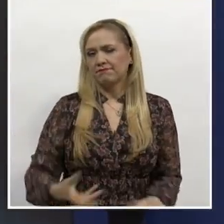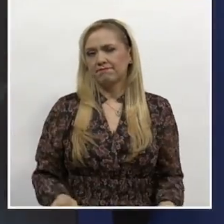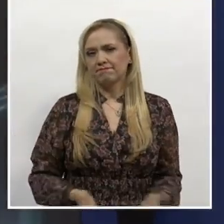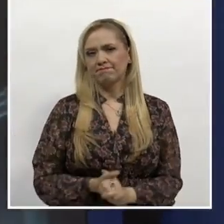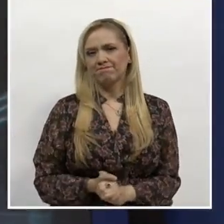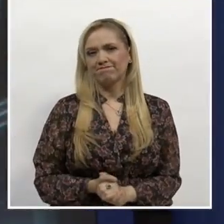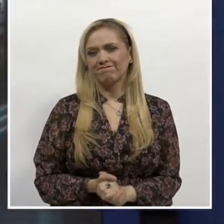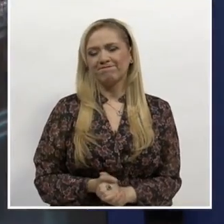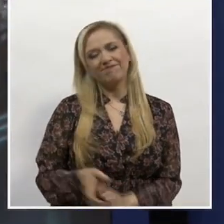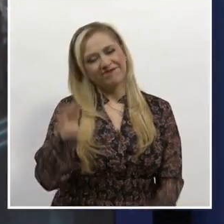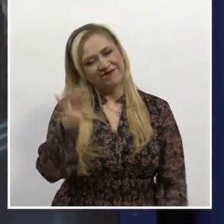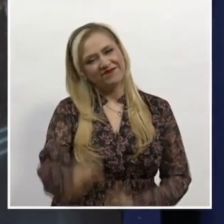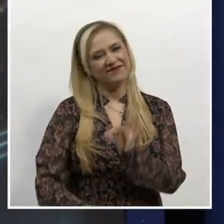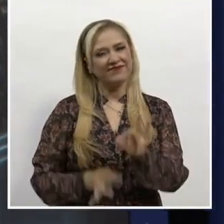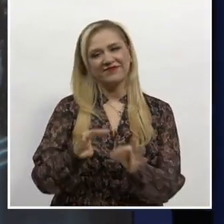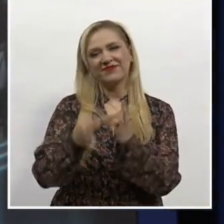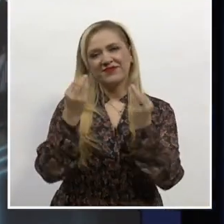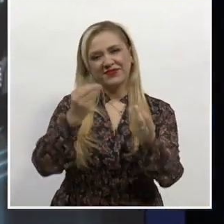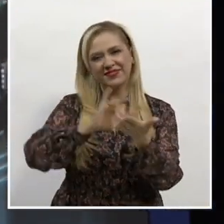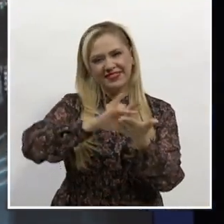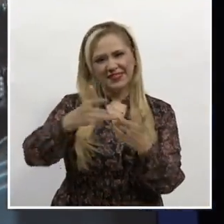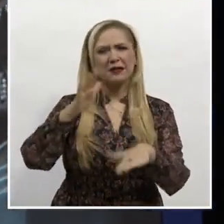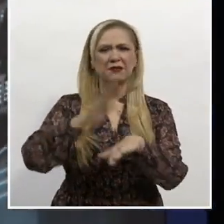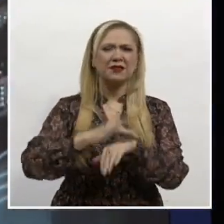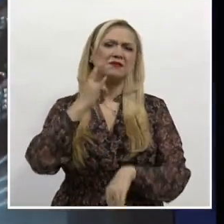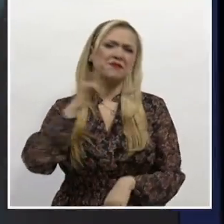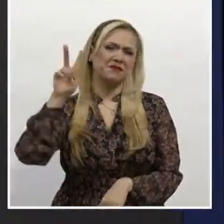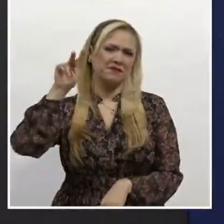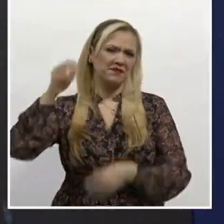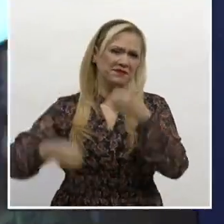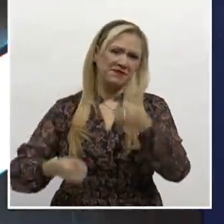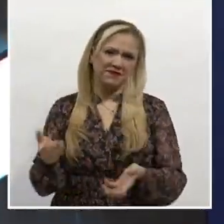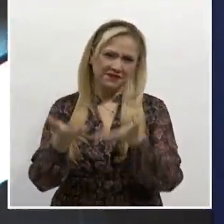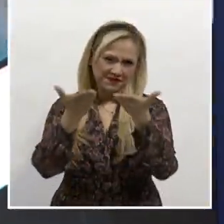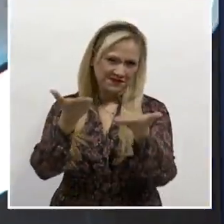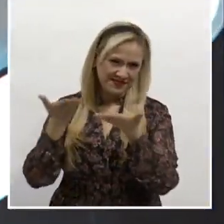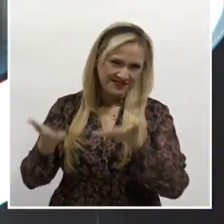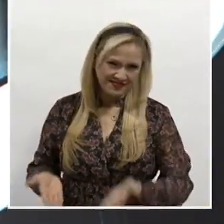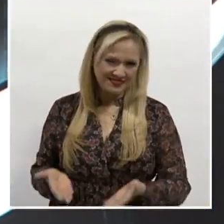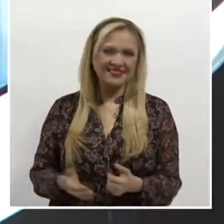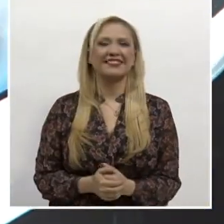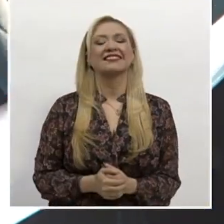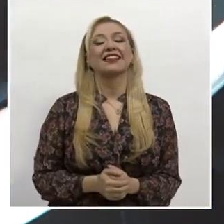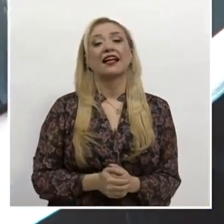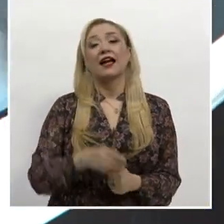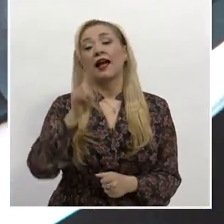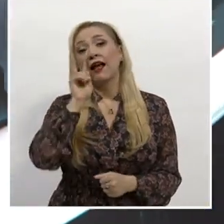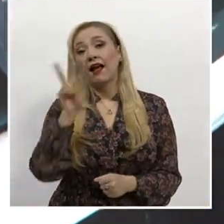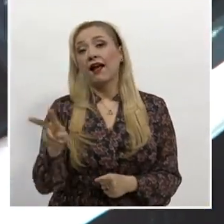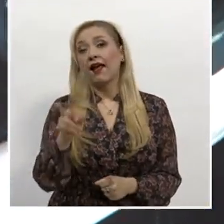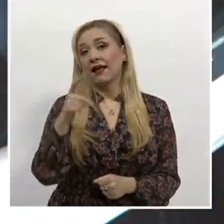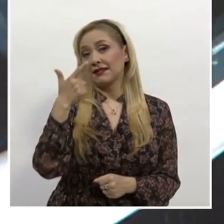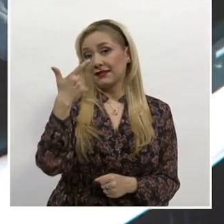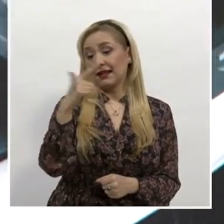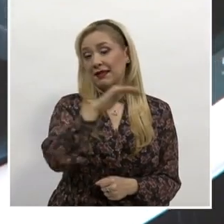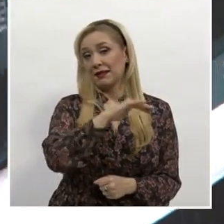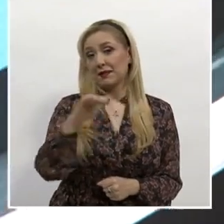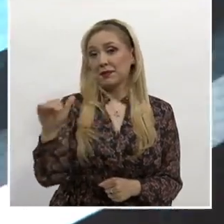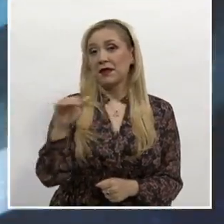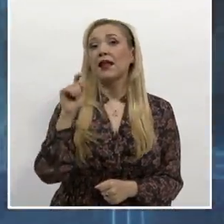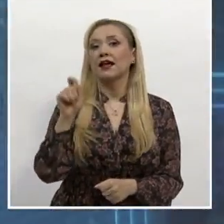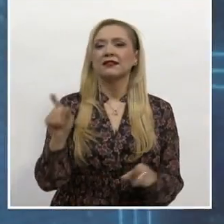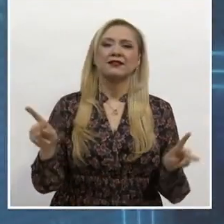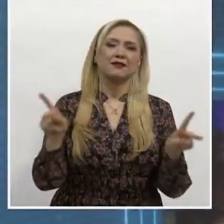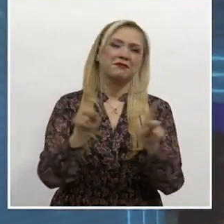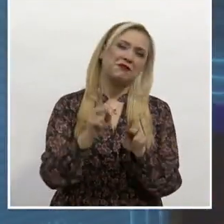Así concluimos esta emisión. Lo invito a mantenerse en la señal del Canal del Poder Judicial de la Federación. No se pierda a las 19.30 horas nuestro